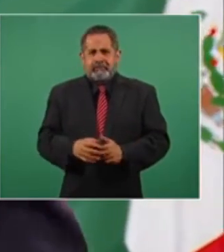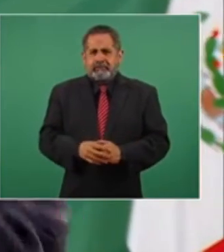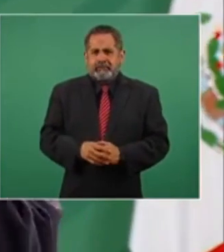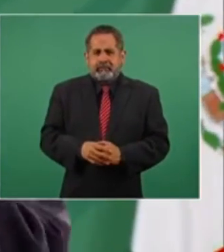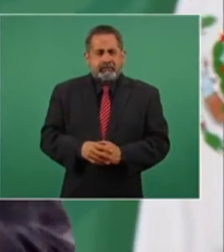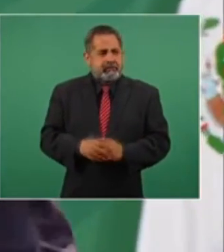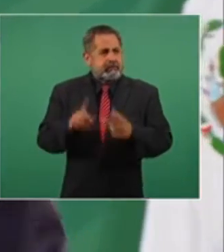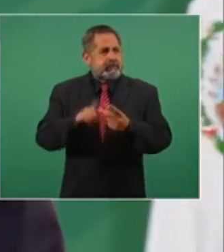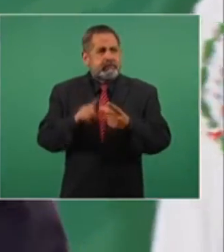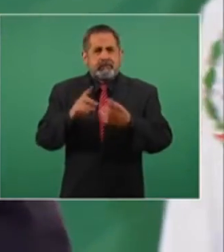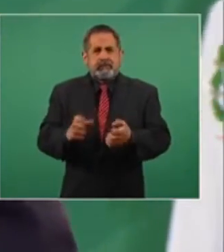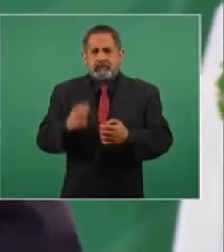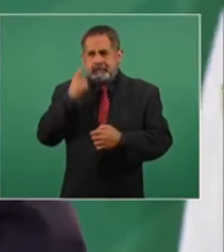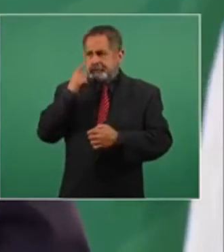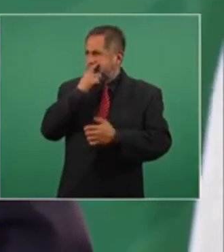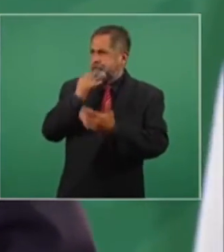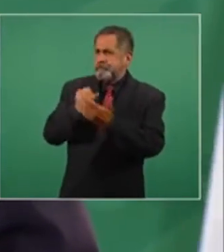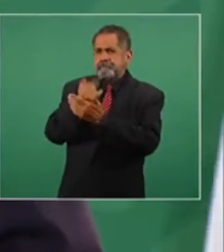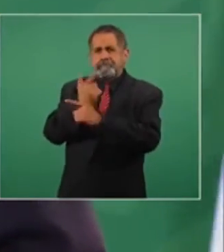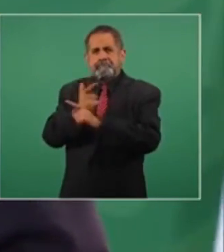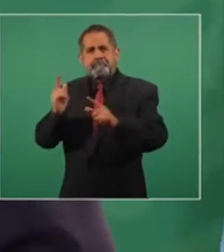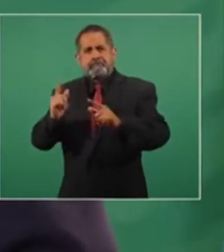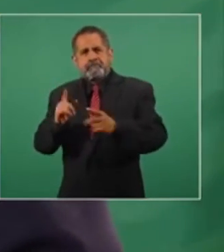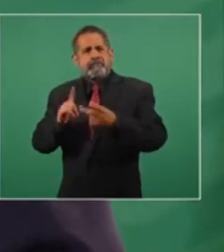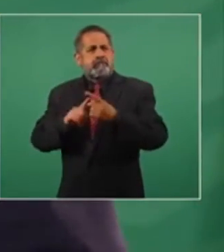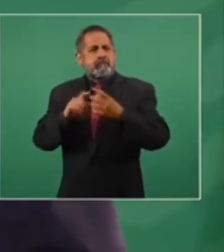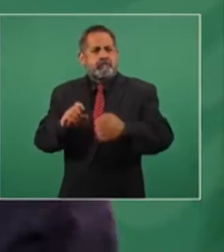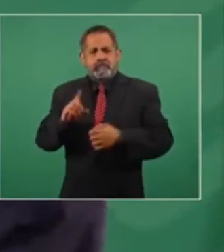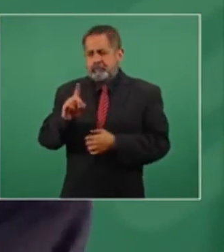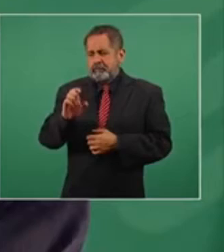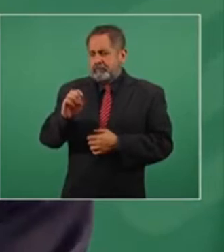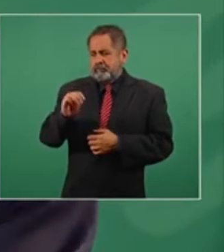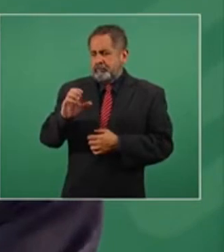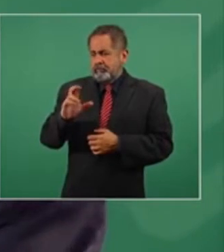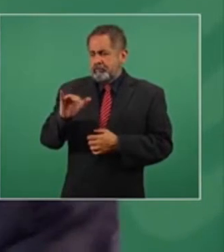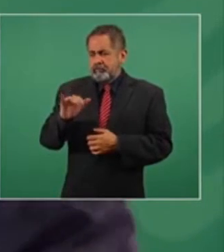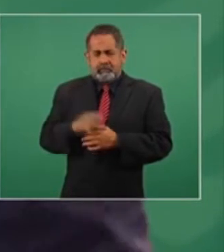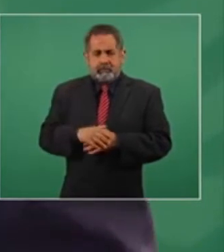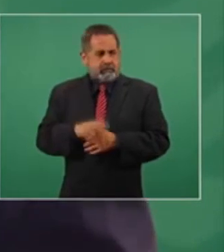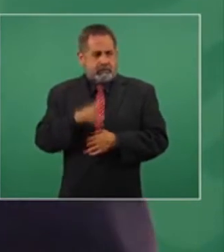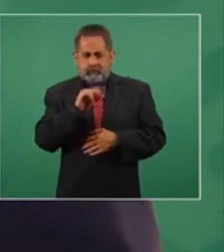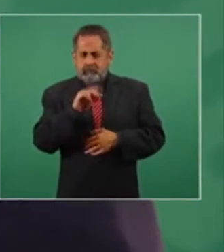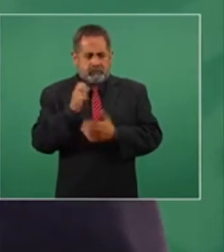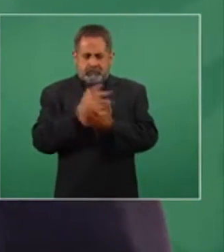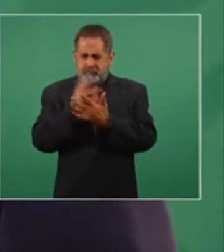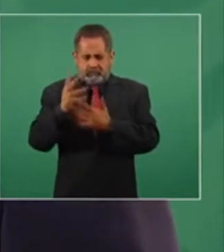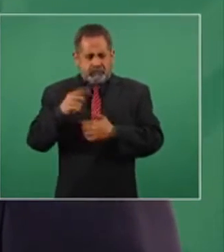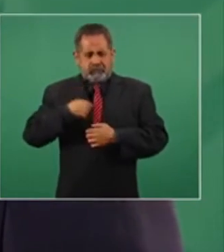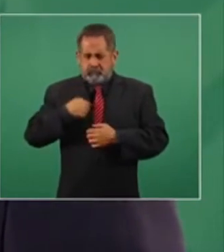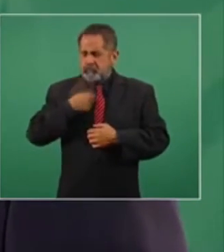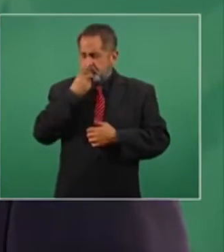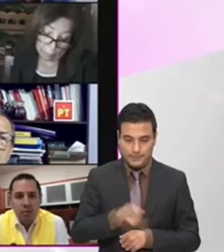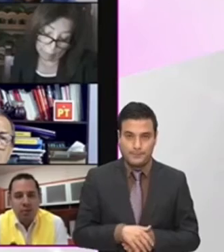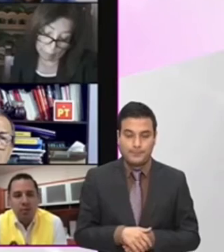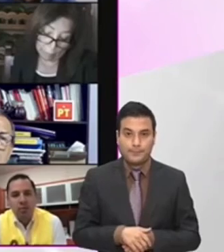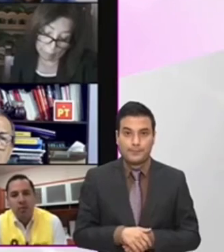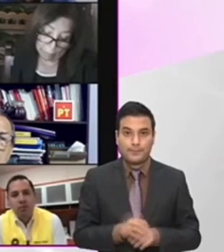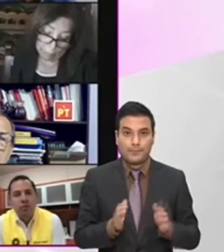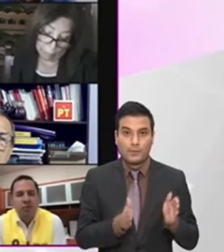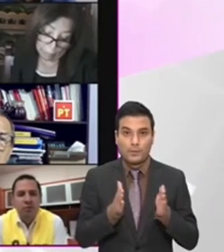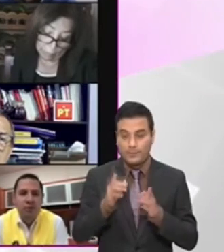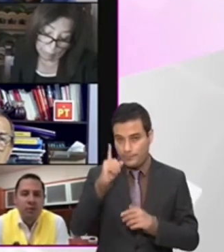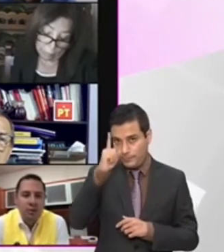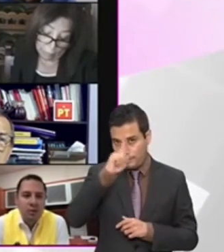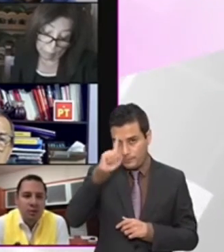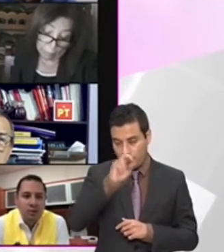a la democracia, no es exagerado lo que dije, es un atentado a la democracia. El